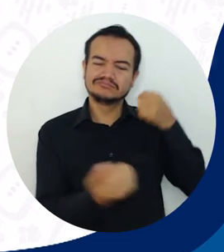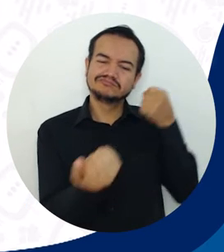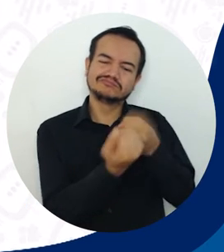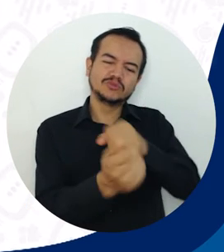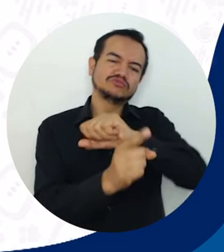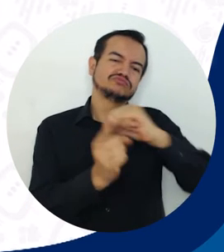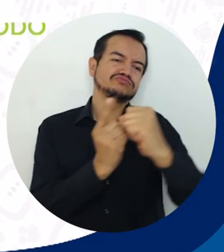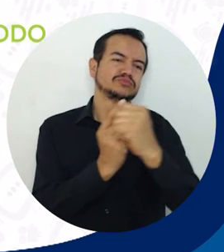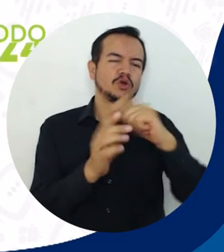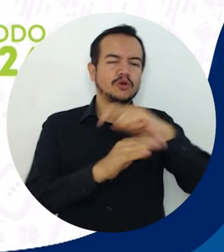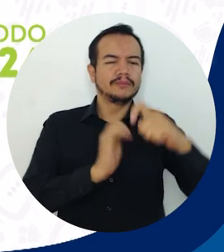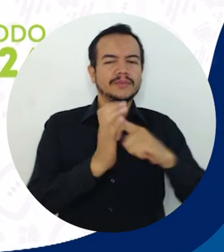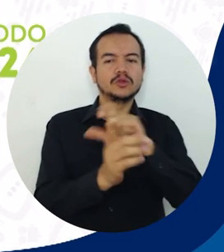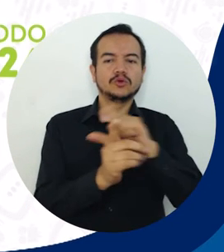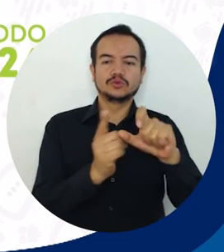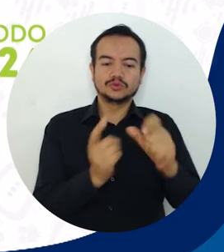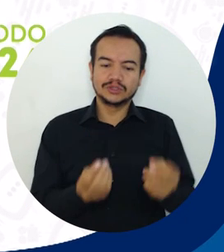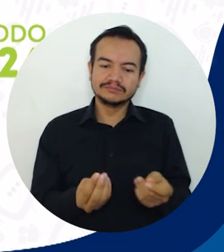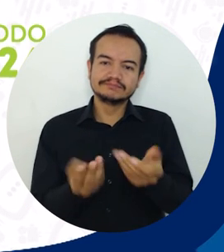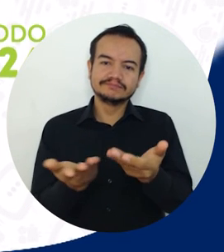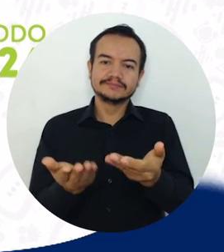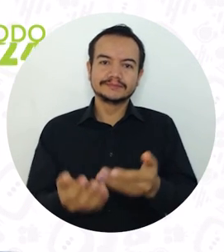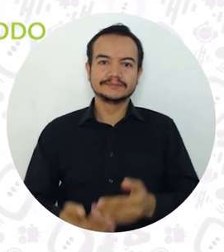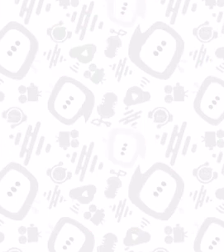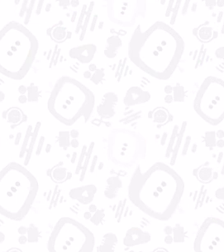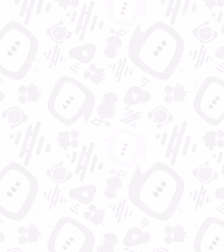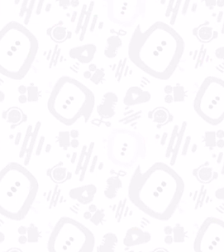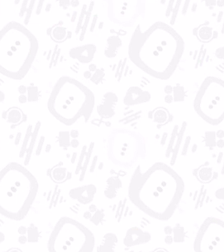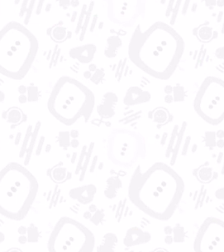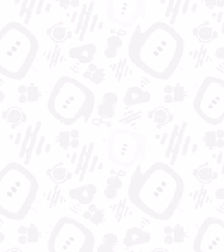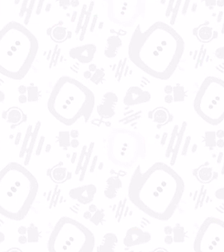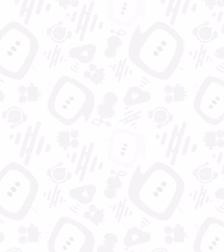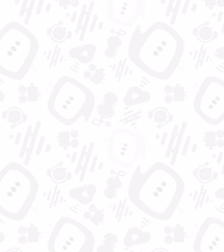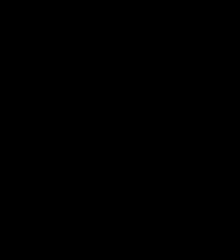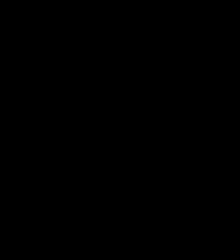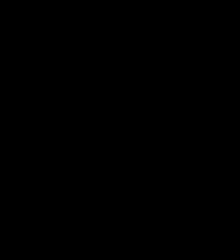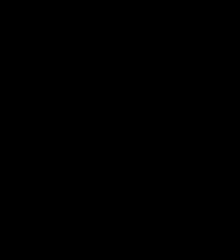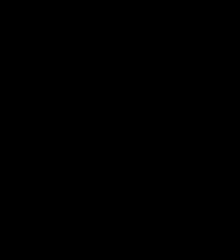aportó a la sociedad en el ámbito cultural. Aún más incluyente e innovadora.